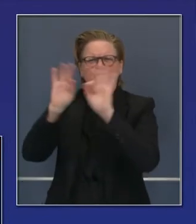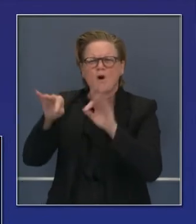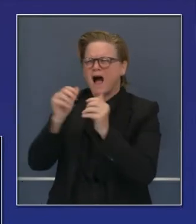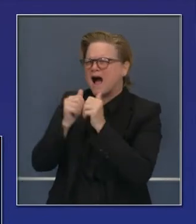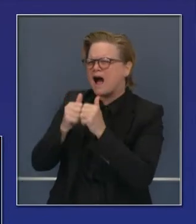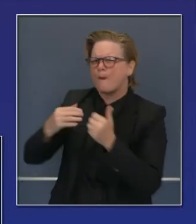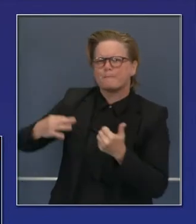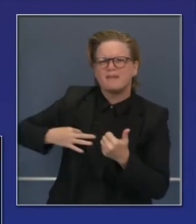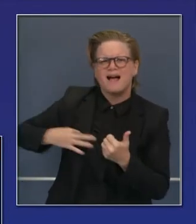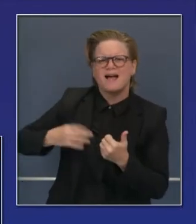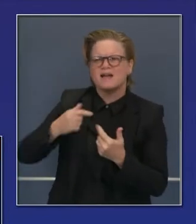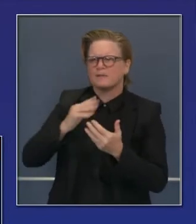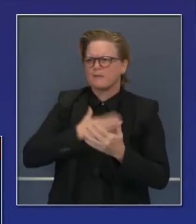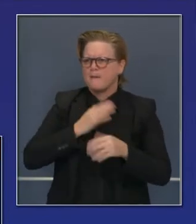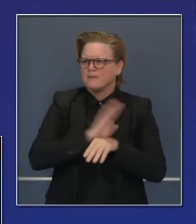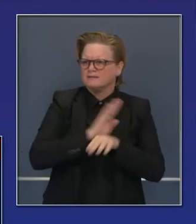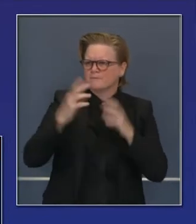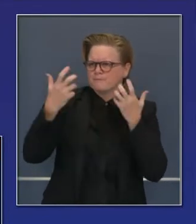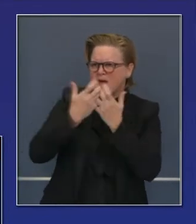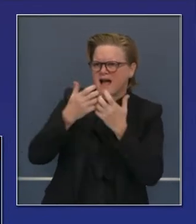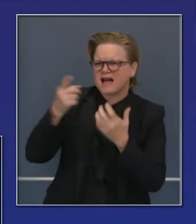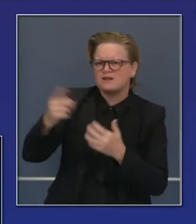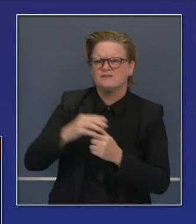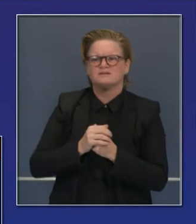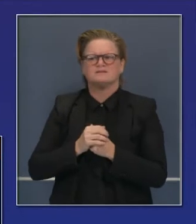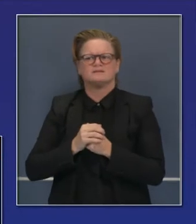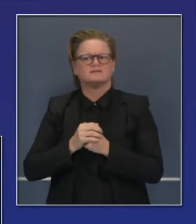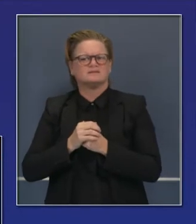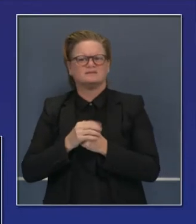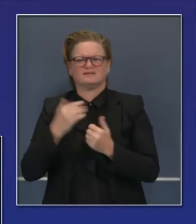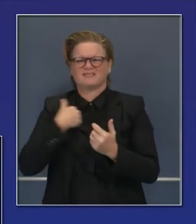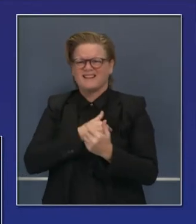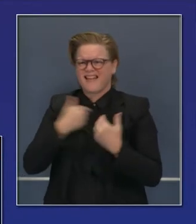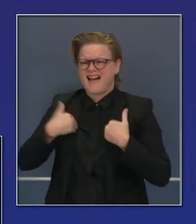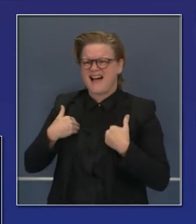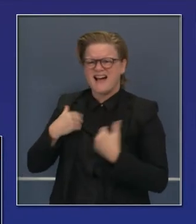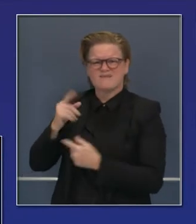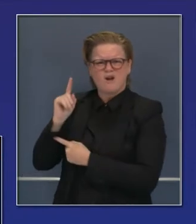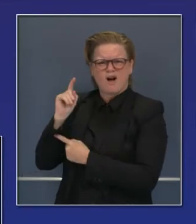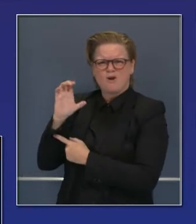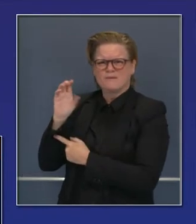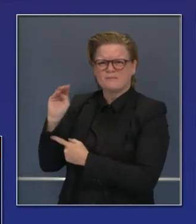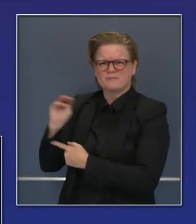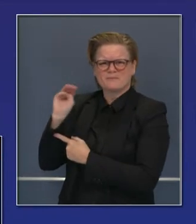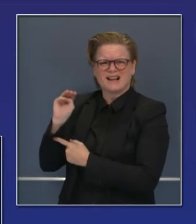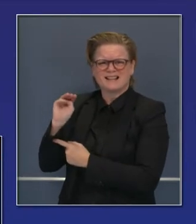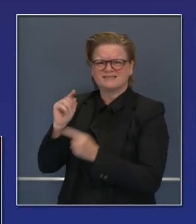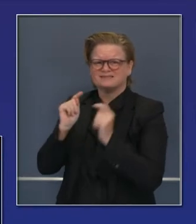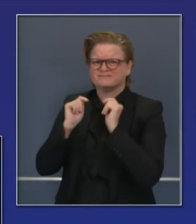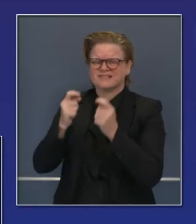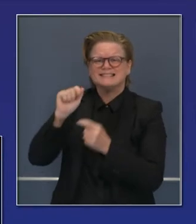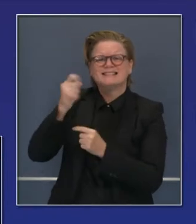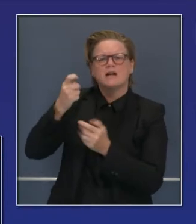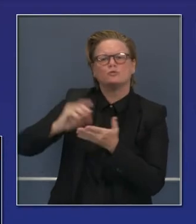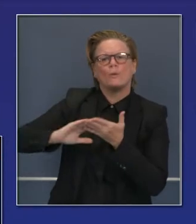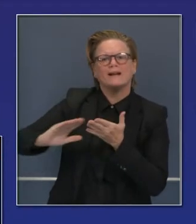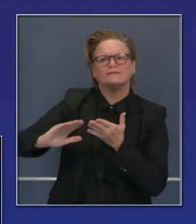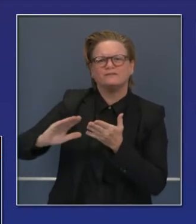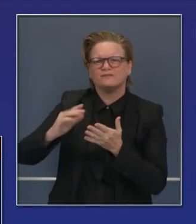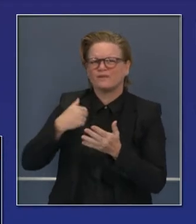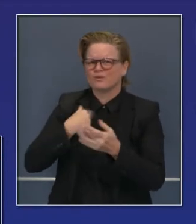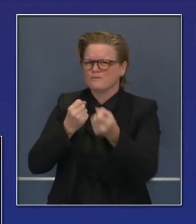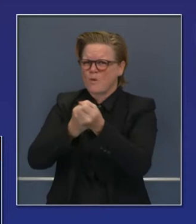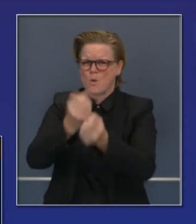aprendan más de cómo pueden aprovechar este crédito impositivo de 100 millones de dólares.